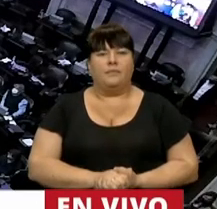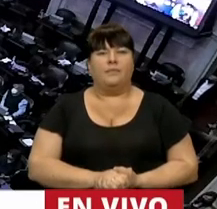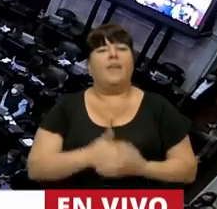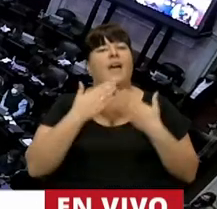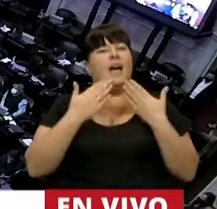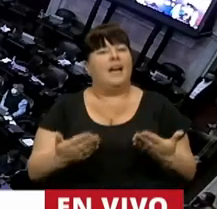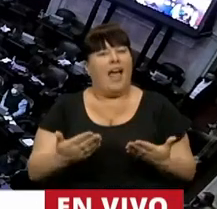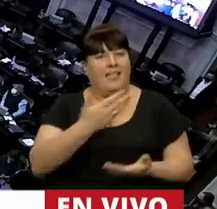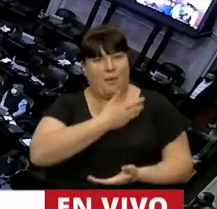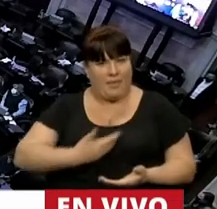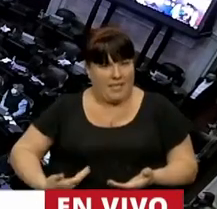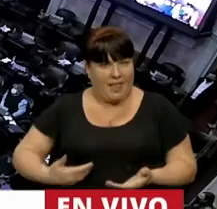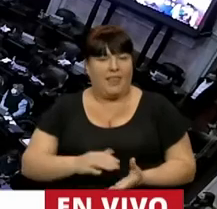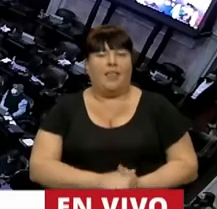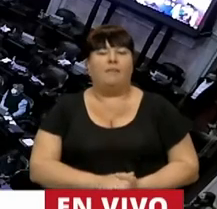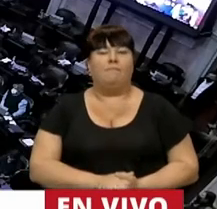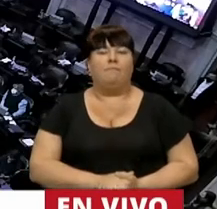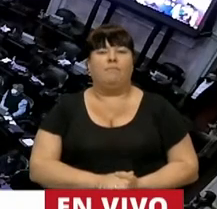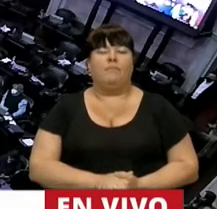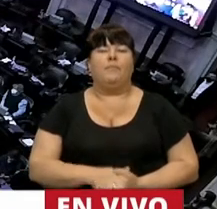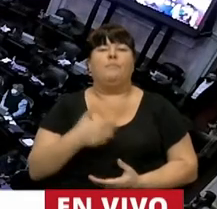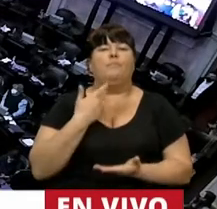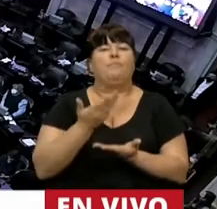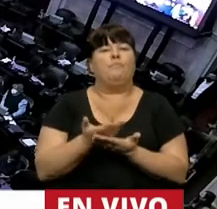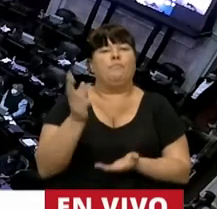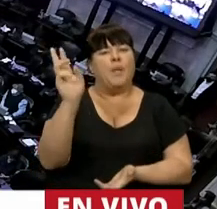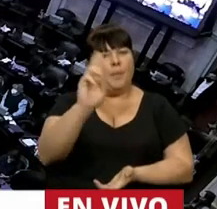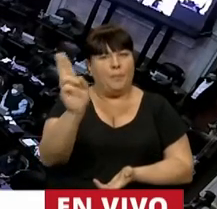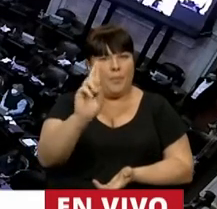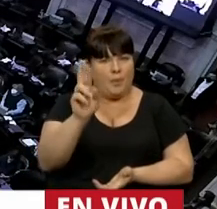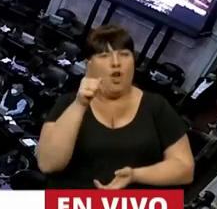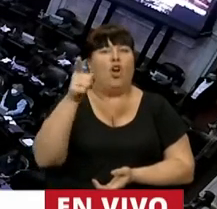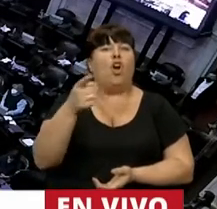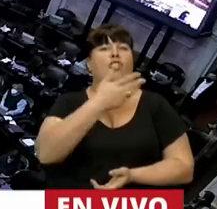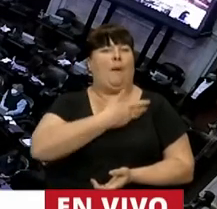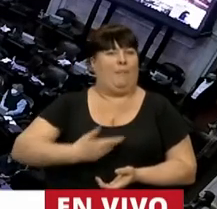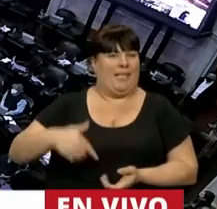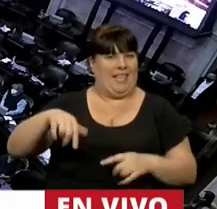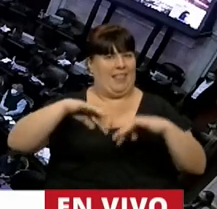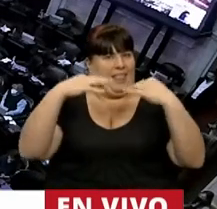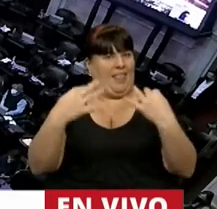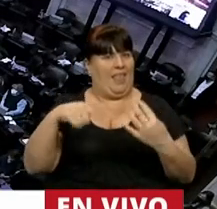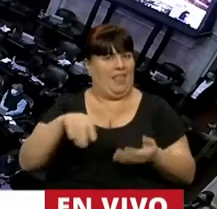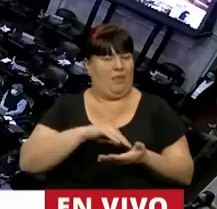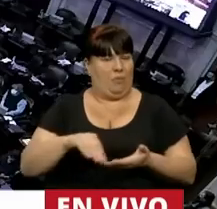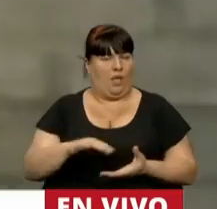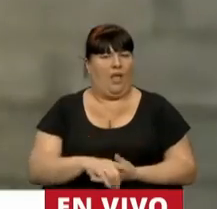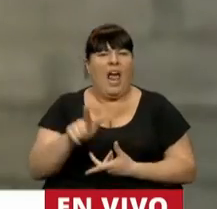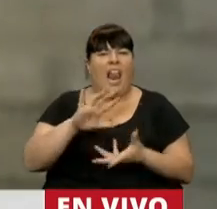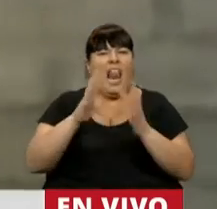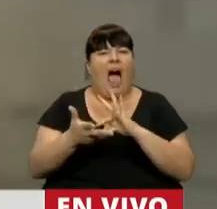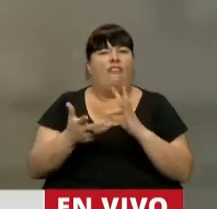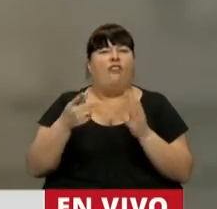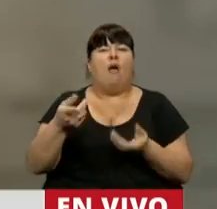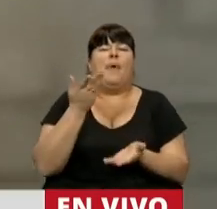Gracias señora Presidenta, quiero plantear una cuestión de privilegio contra la presidencia de esta Cámara, por la forma en